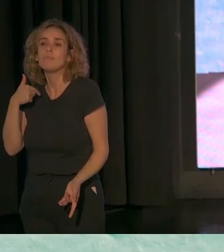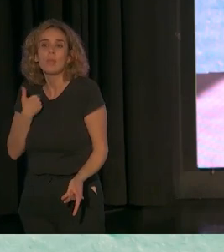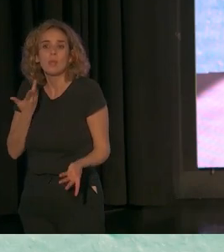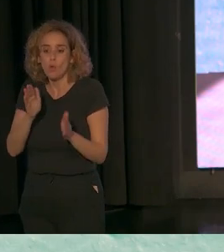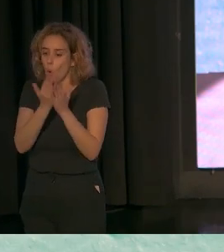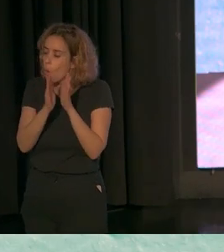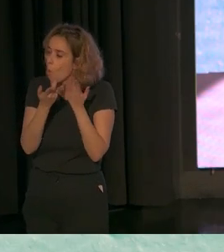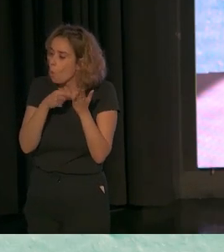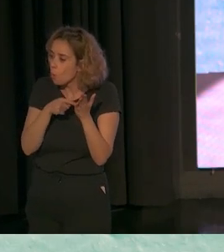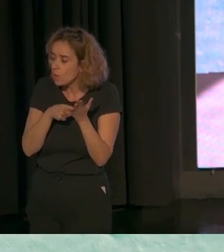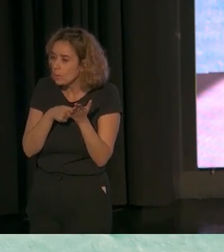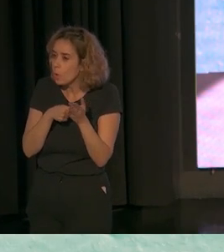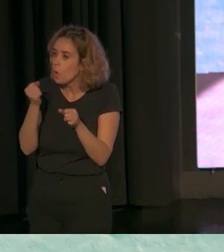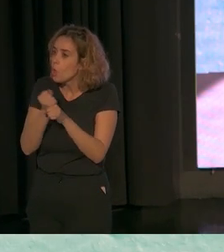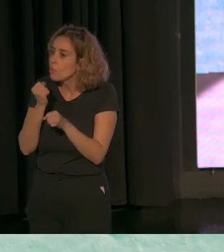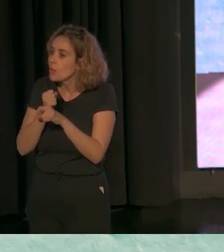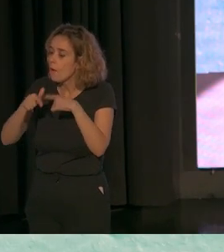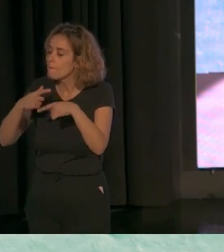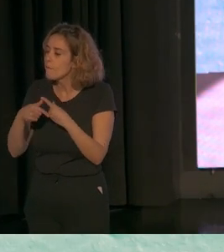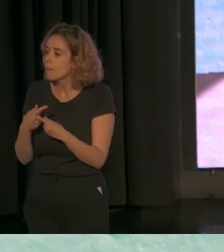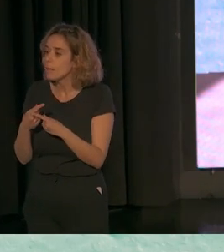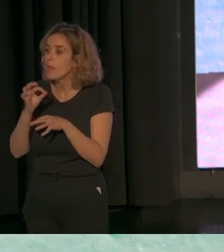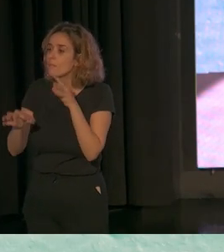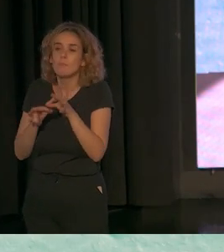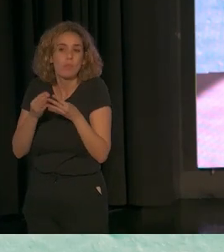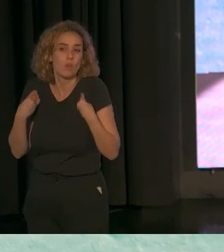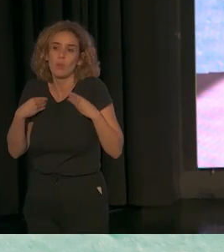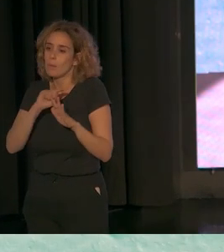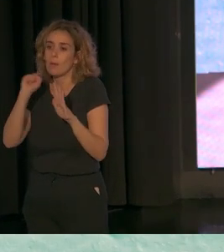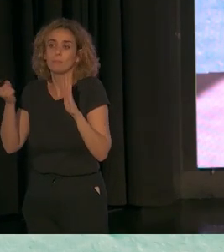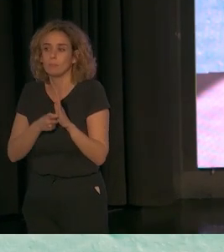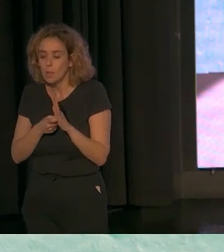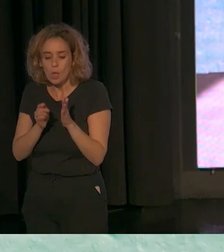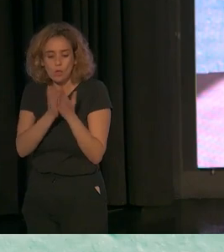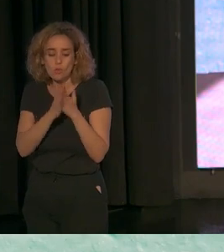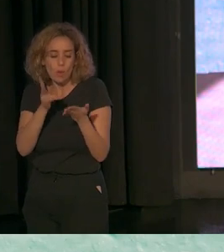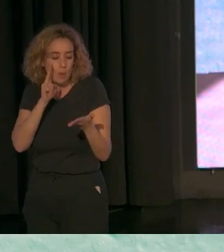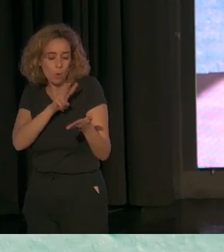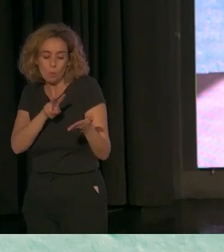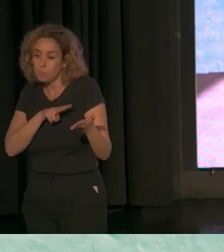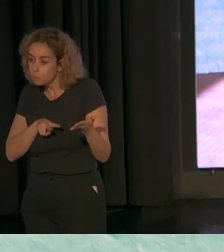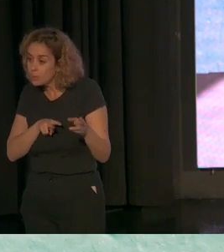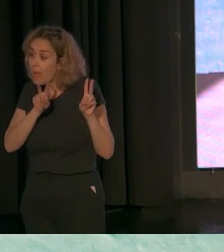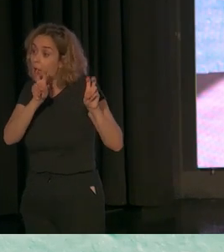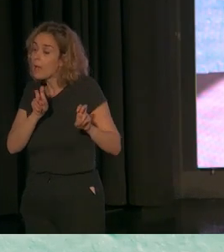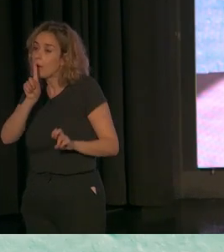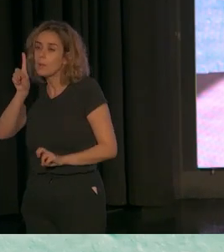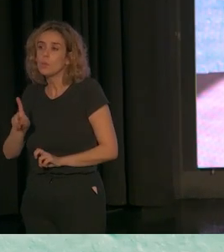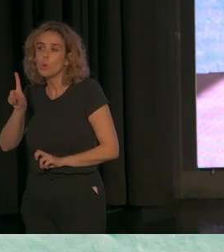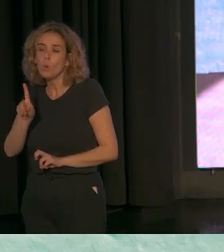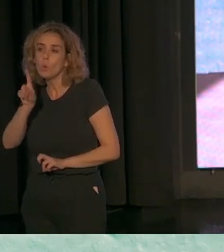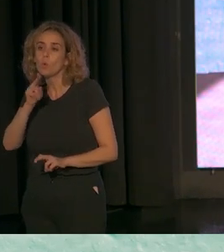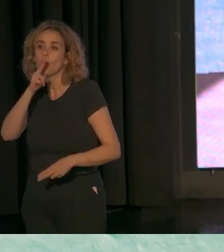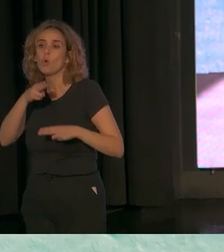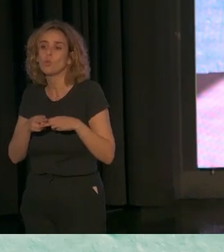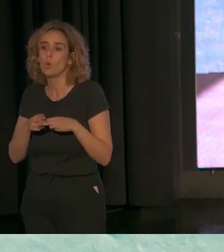o sea, es un libro que recorre cómo trabajar con familias a lo largo de todo el ciclo vital. Ojeando el libro he visto que el primer capítulo se llama